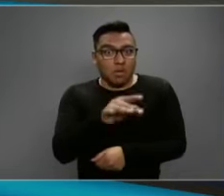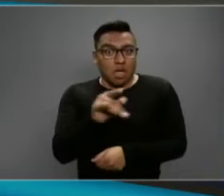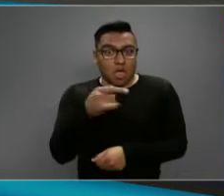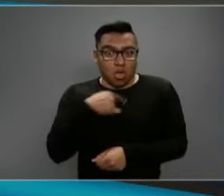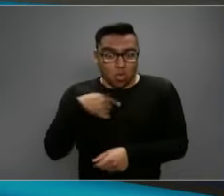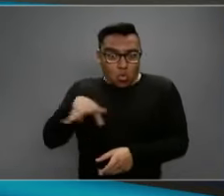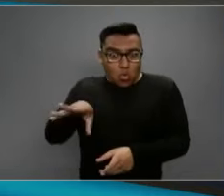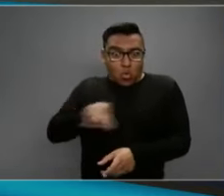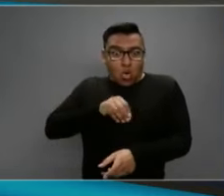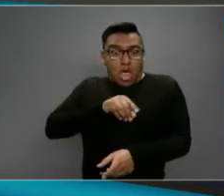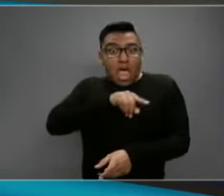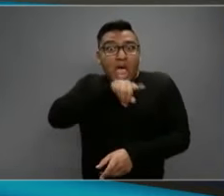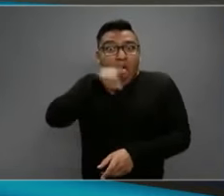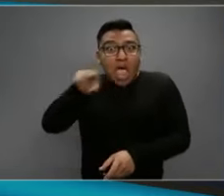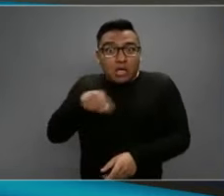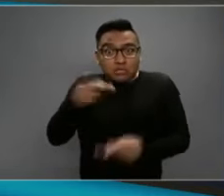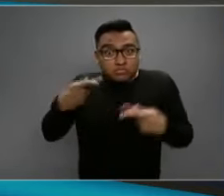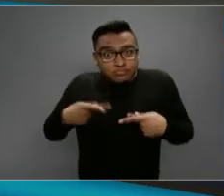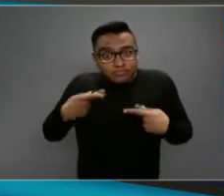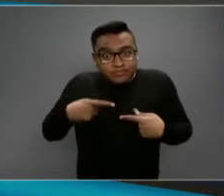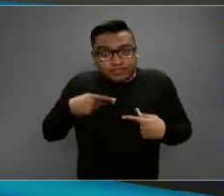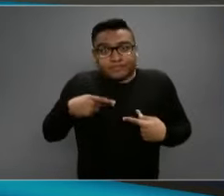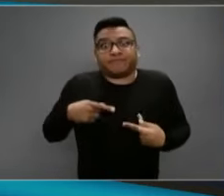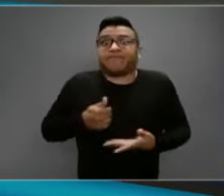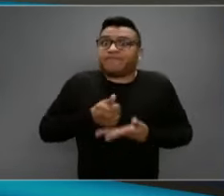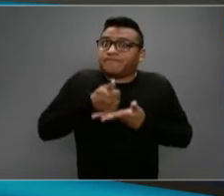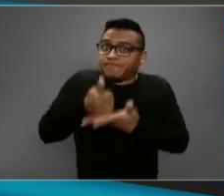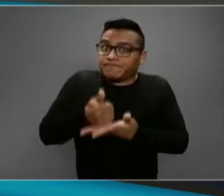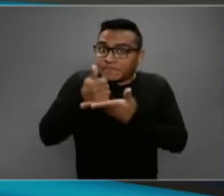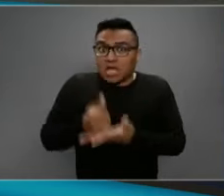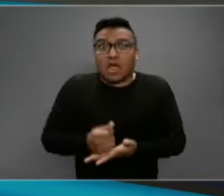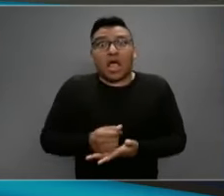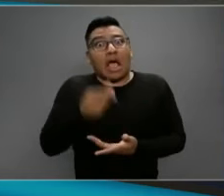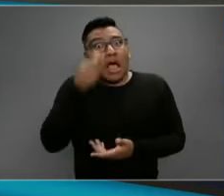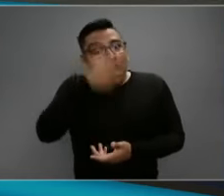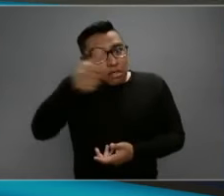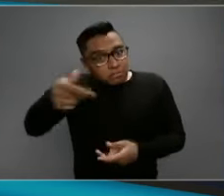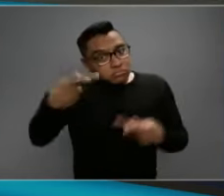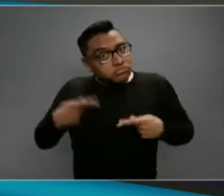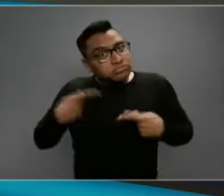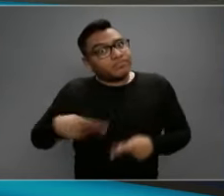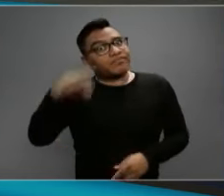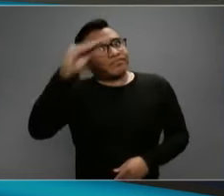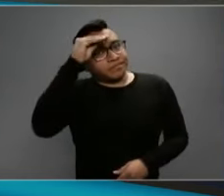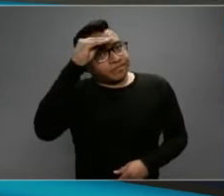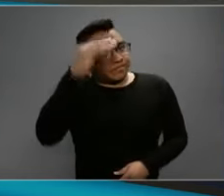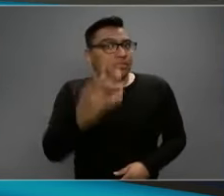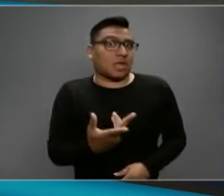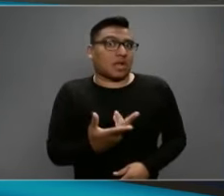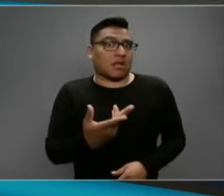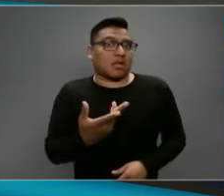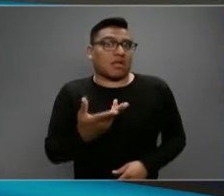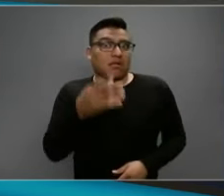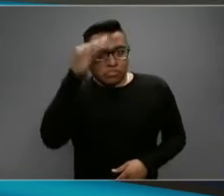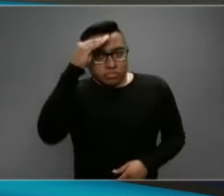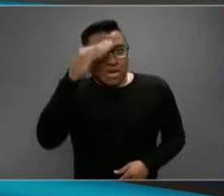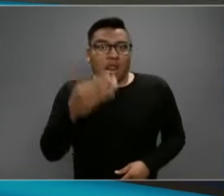me van a salvar la vida. Eso es lo que hay que pensar, eso lo que cada uno de nosotros debe pensar para evitar